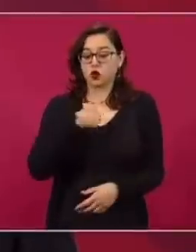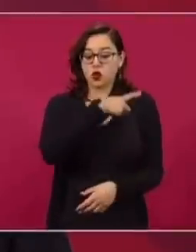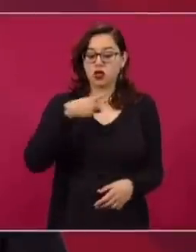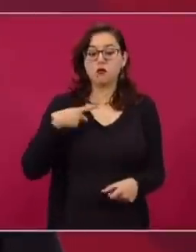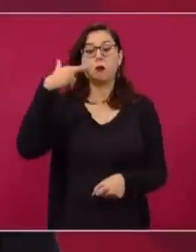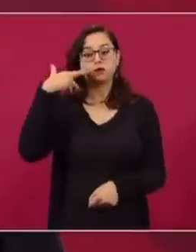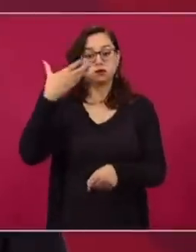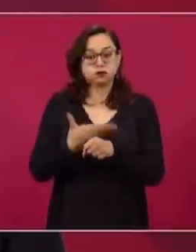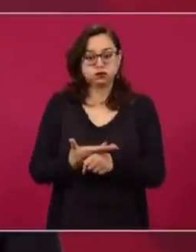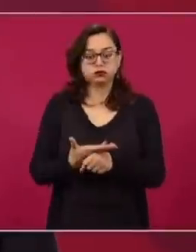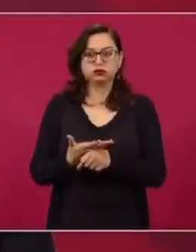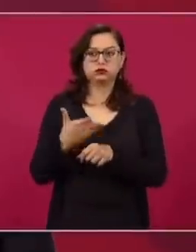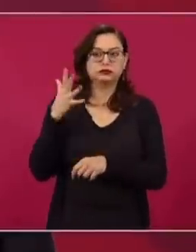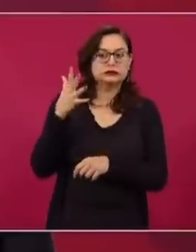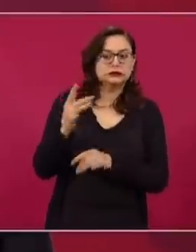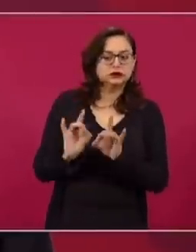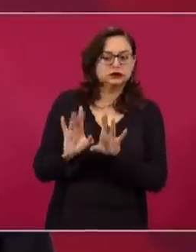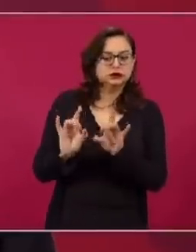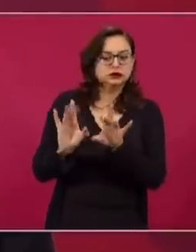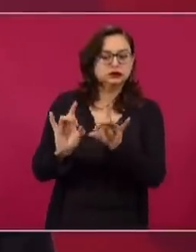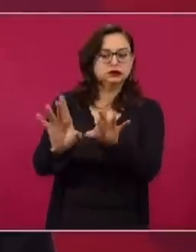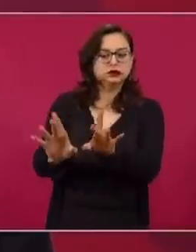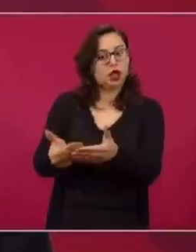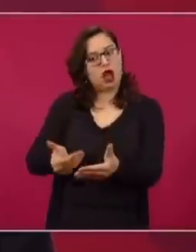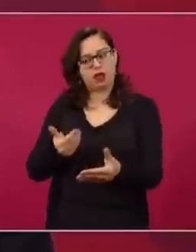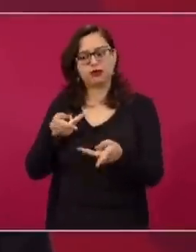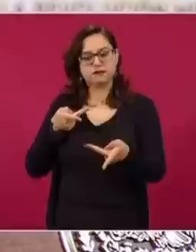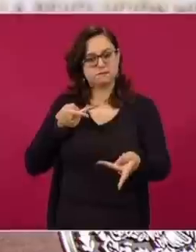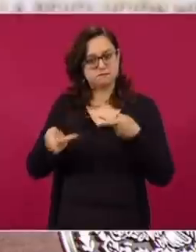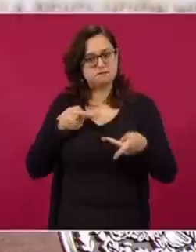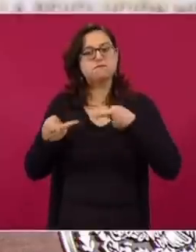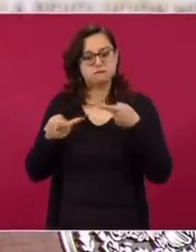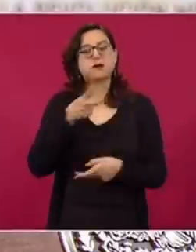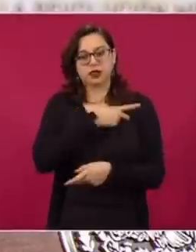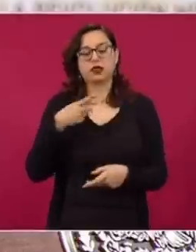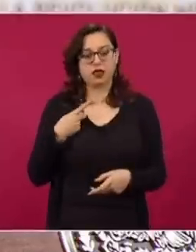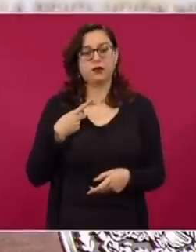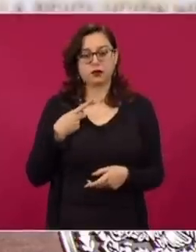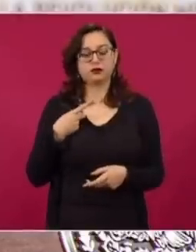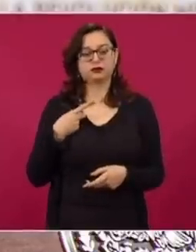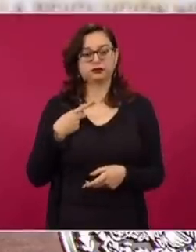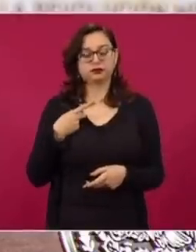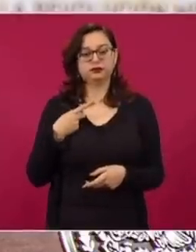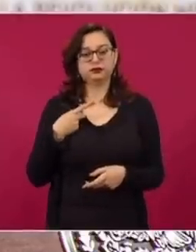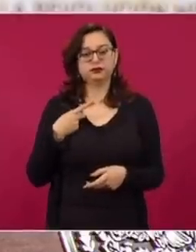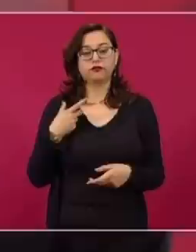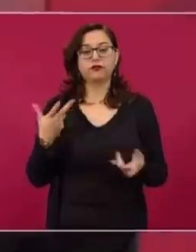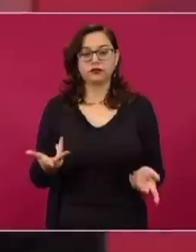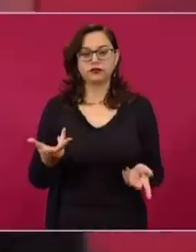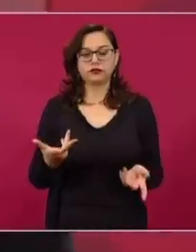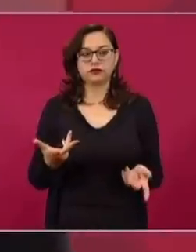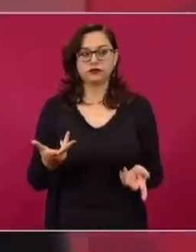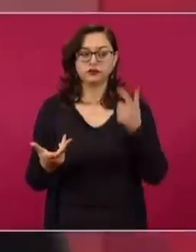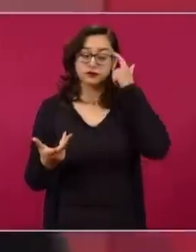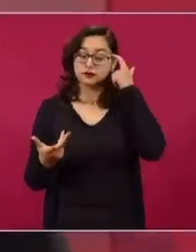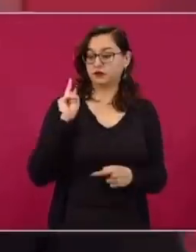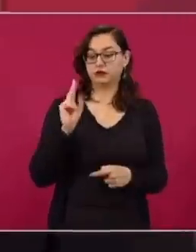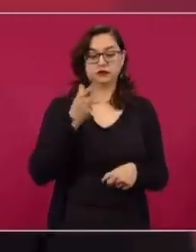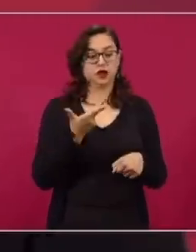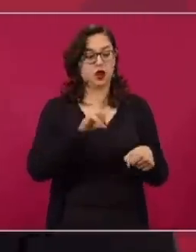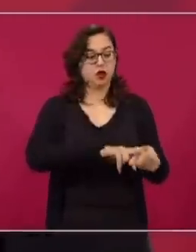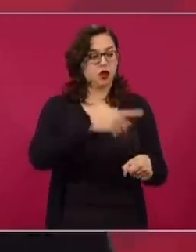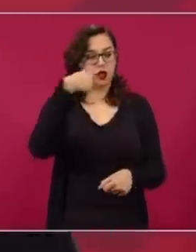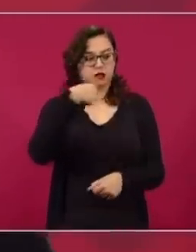todo, cualquier circunstancia. Más cuando iba yo a someterme a este cateterismo